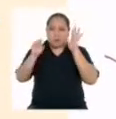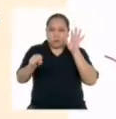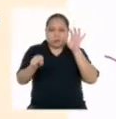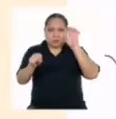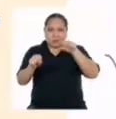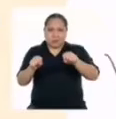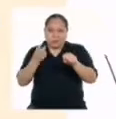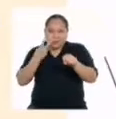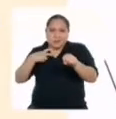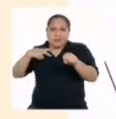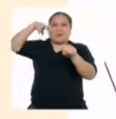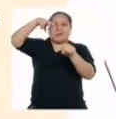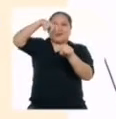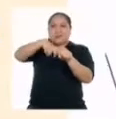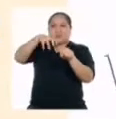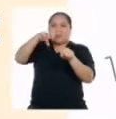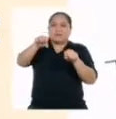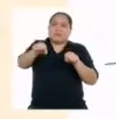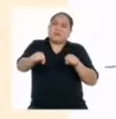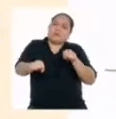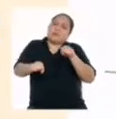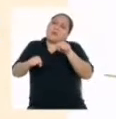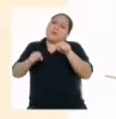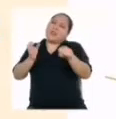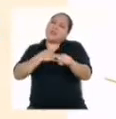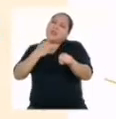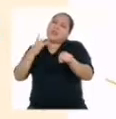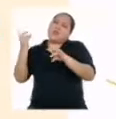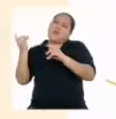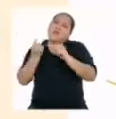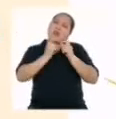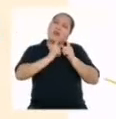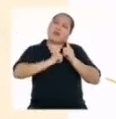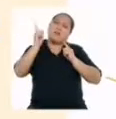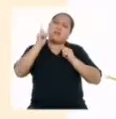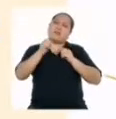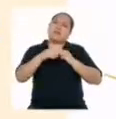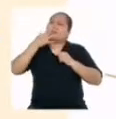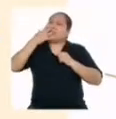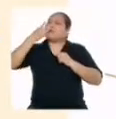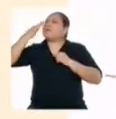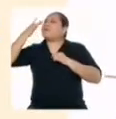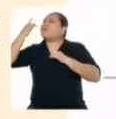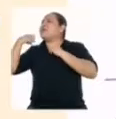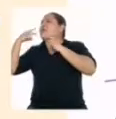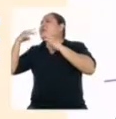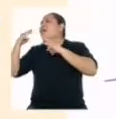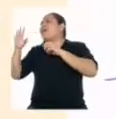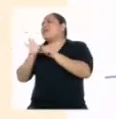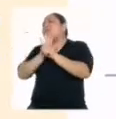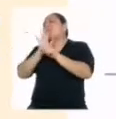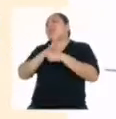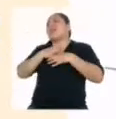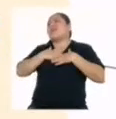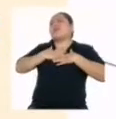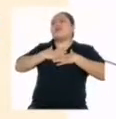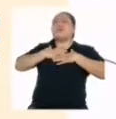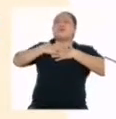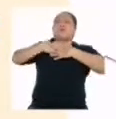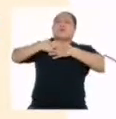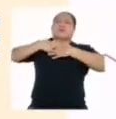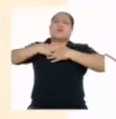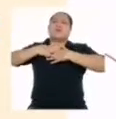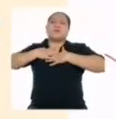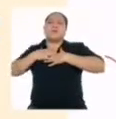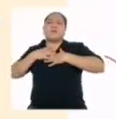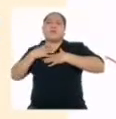Y mientras las montas, vas sintiendo de inmediato su velocidad. El olor del mar regocijando tus pulmones. La excitación